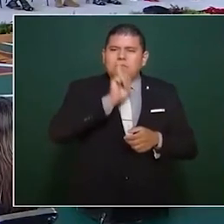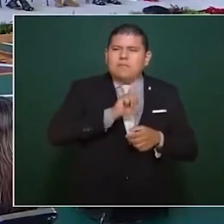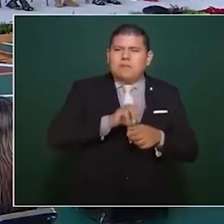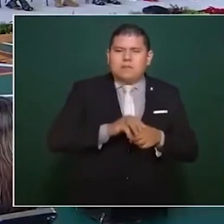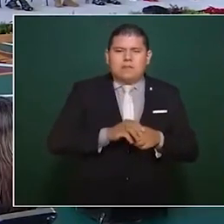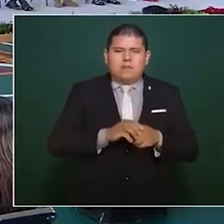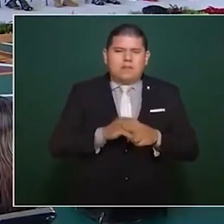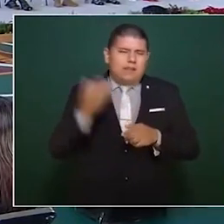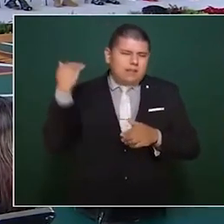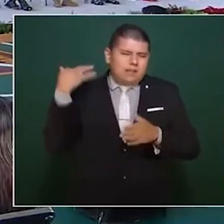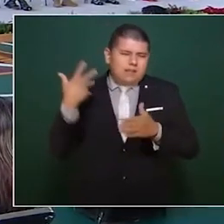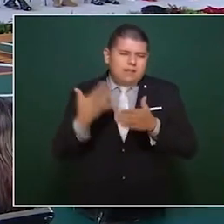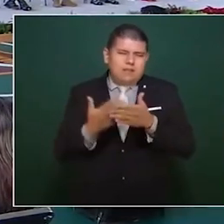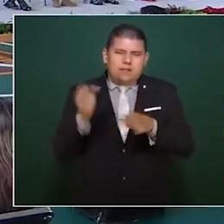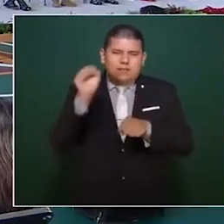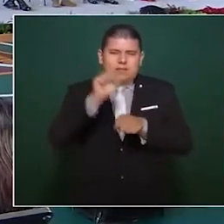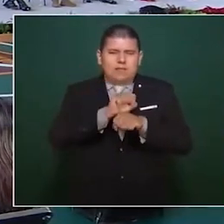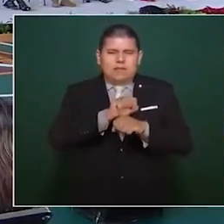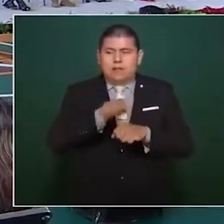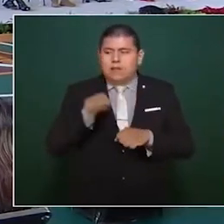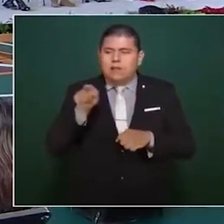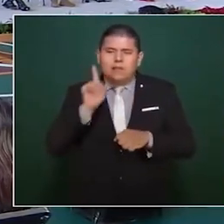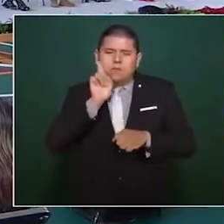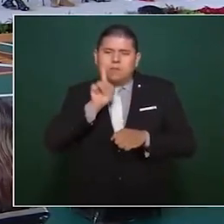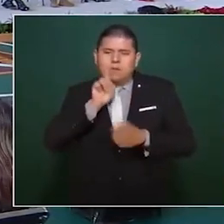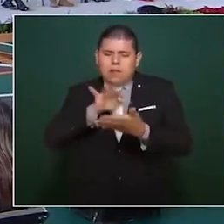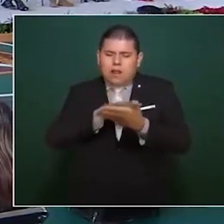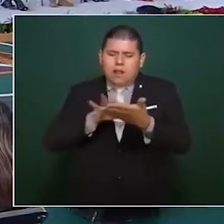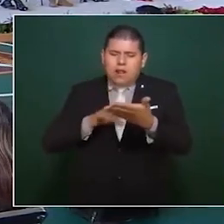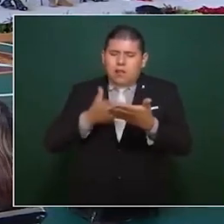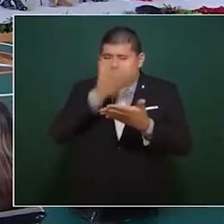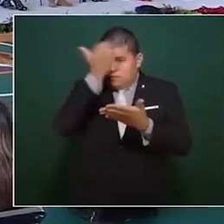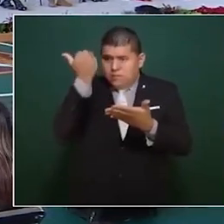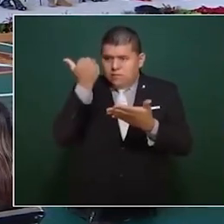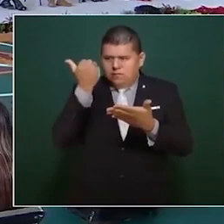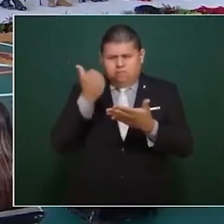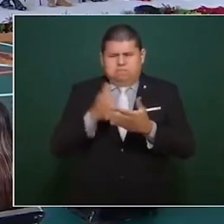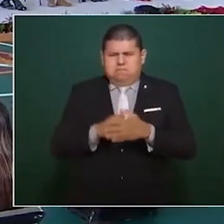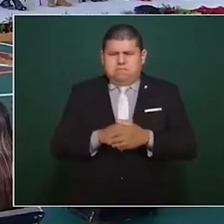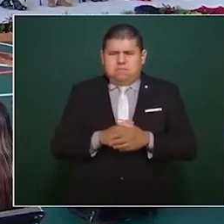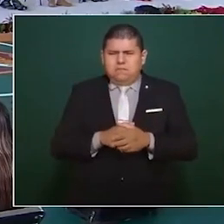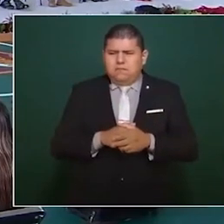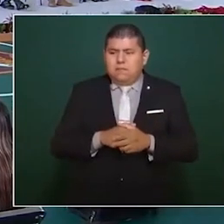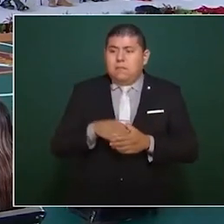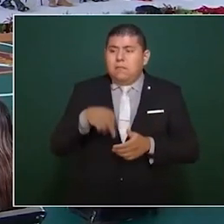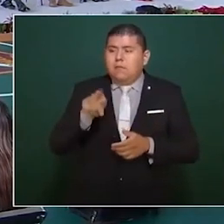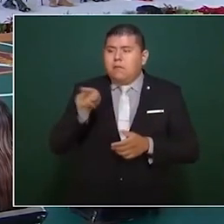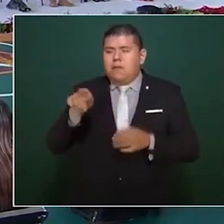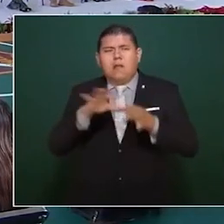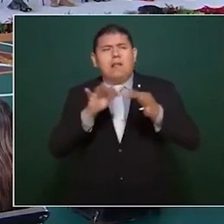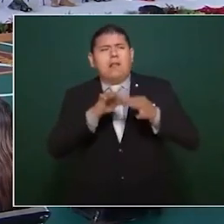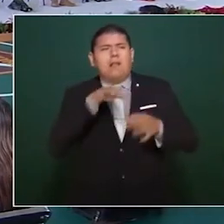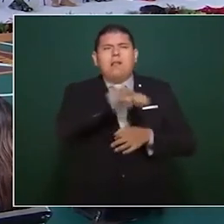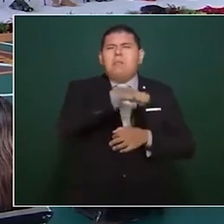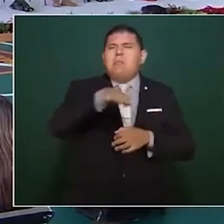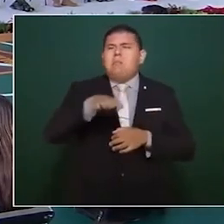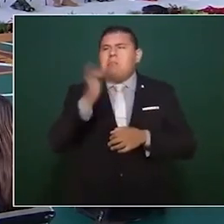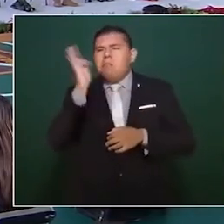Semana. Pues no sabrá leer la señorita de la sección, pero la señorita no dice mentiras.